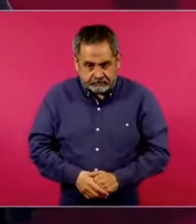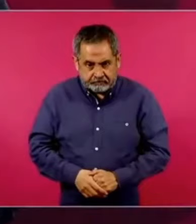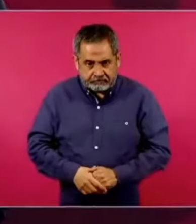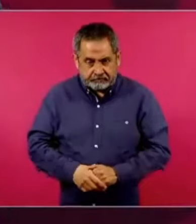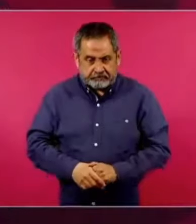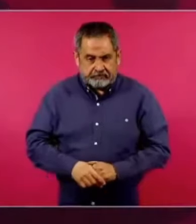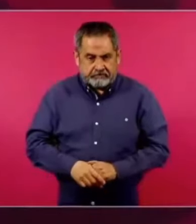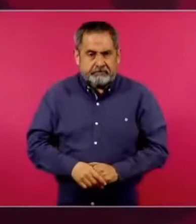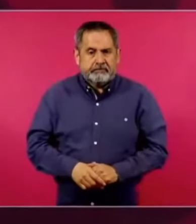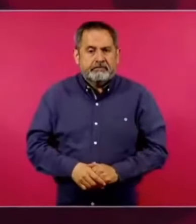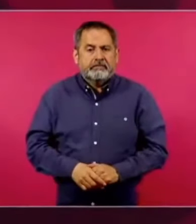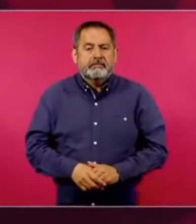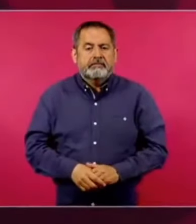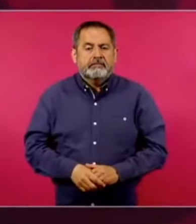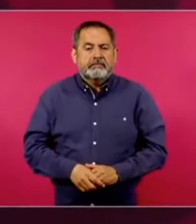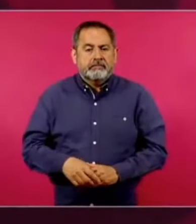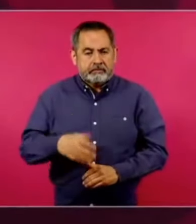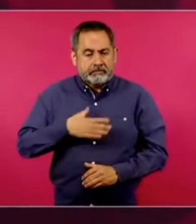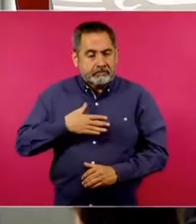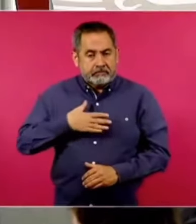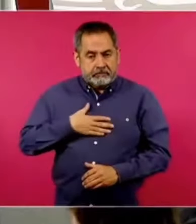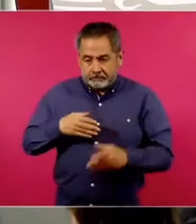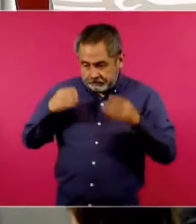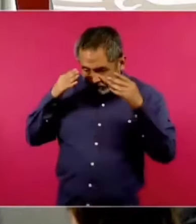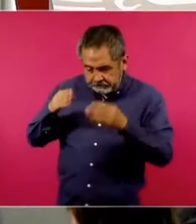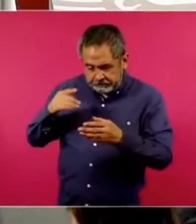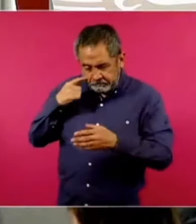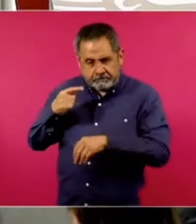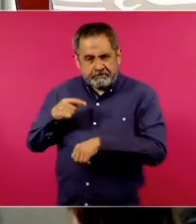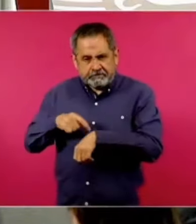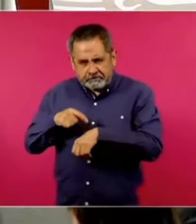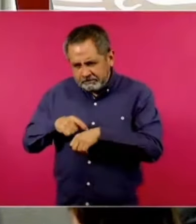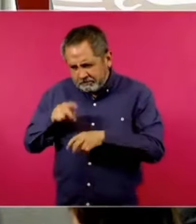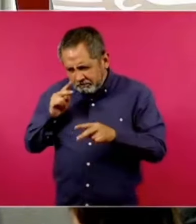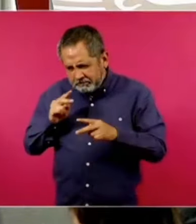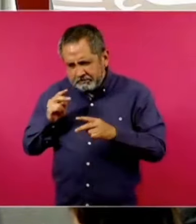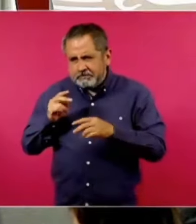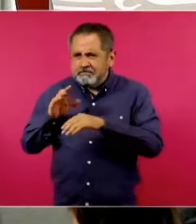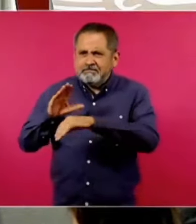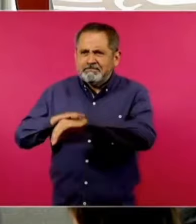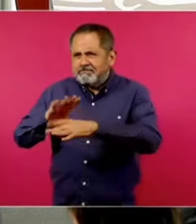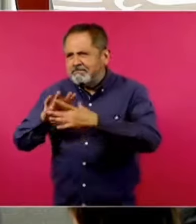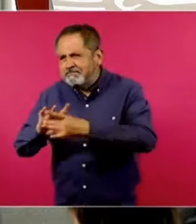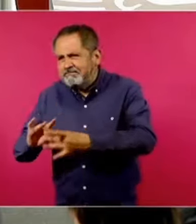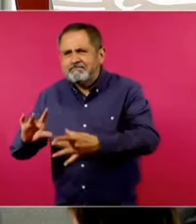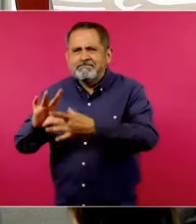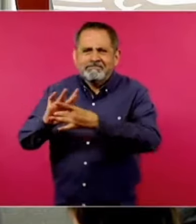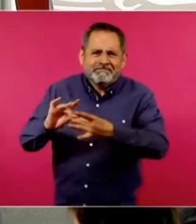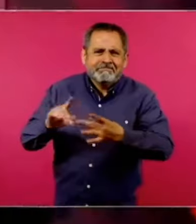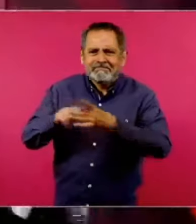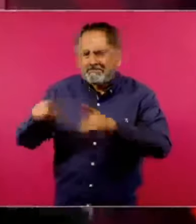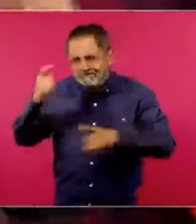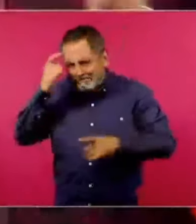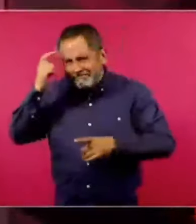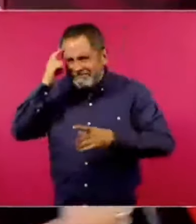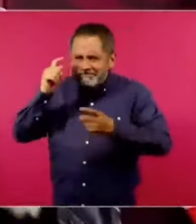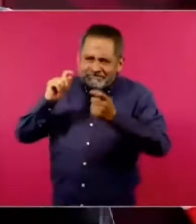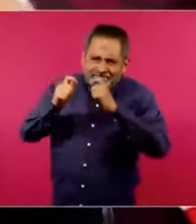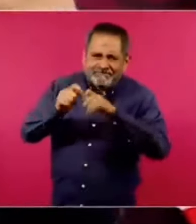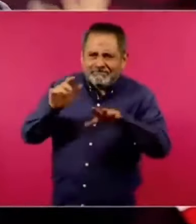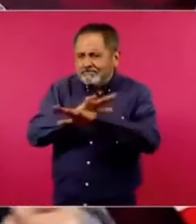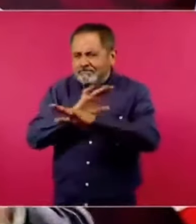Yo dedico mucho tiempo a estar haciendo conciencia, porque a veces